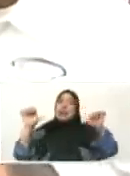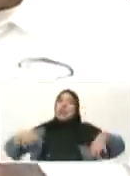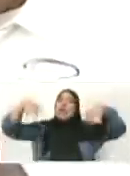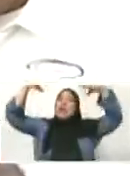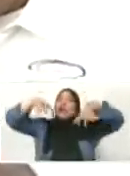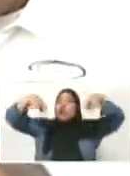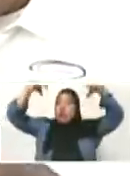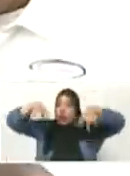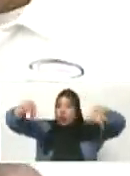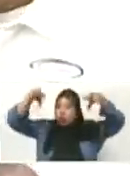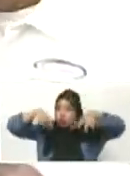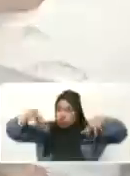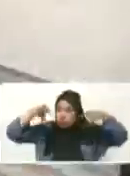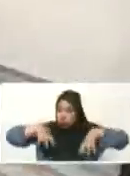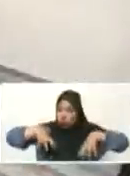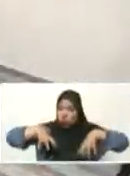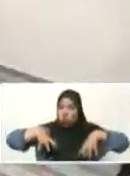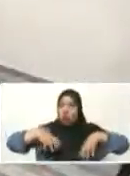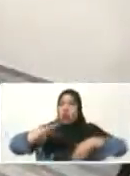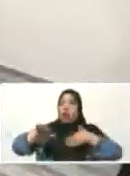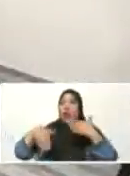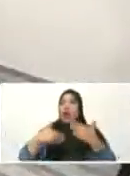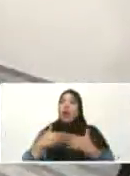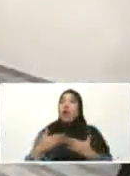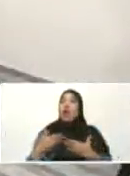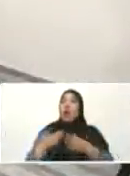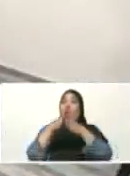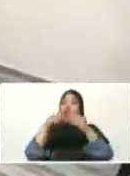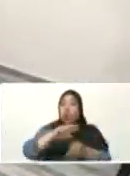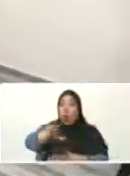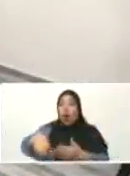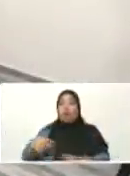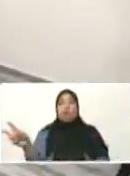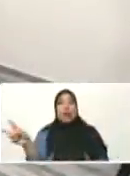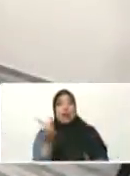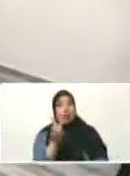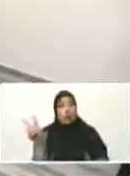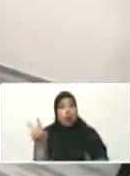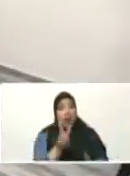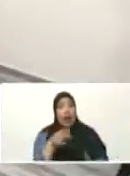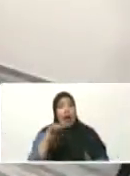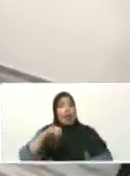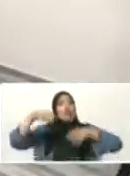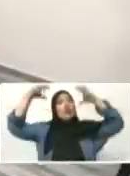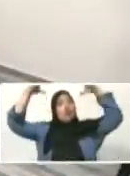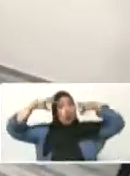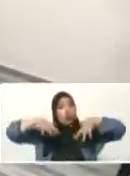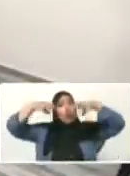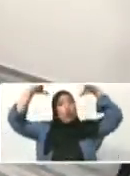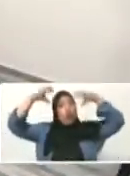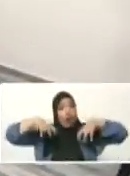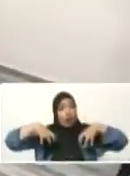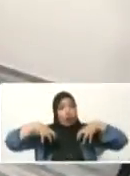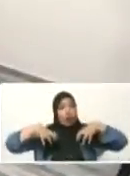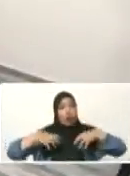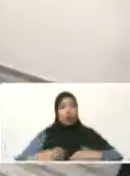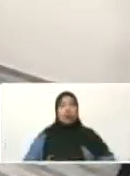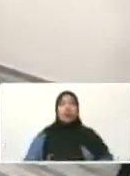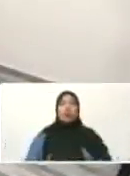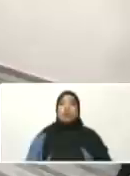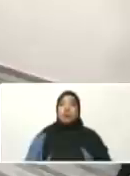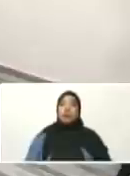muy amplio. Prácticamente todo el territorio nacional, mi comandante. Correcto. Desde el Océano